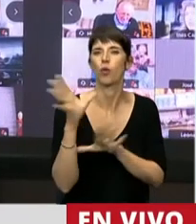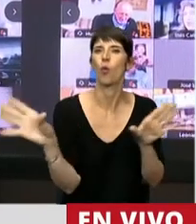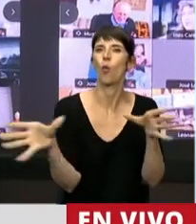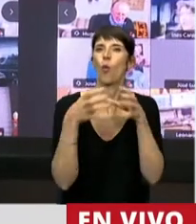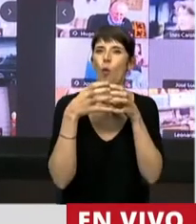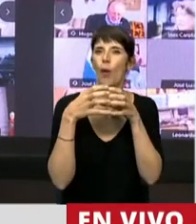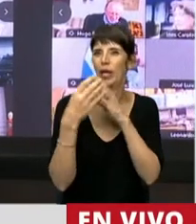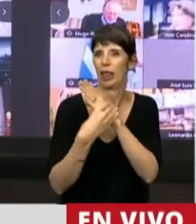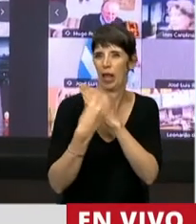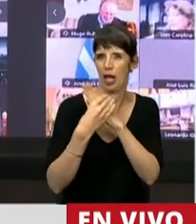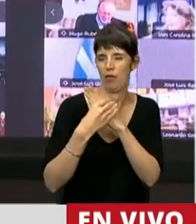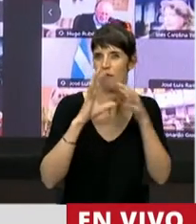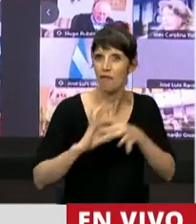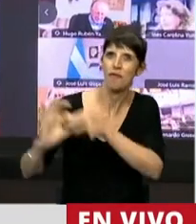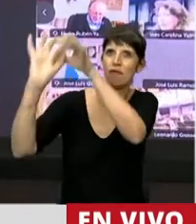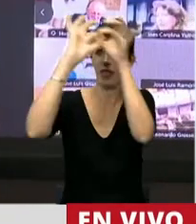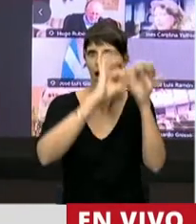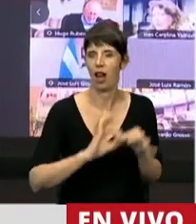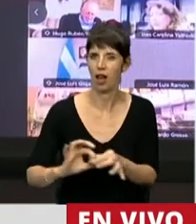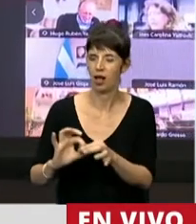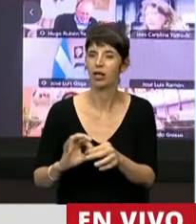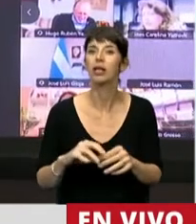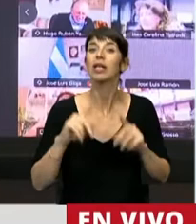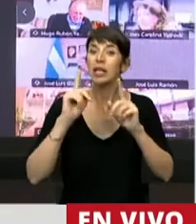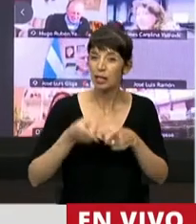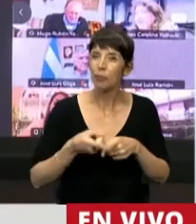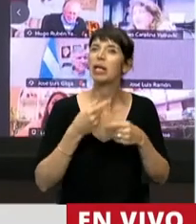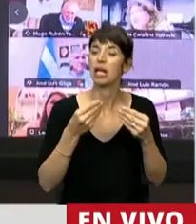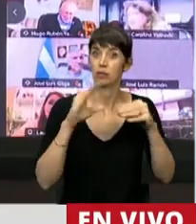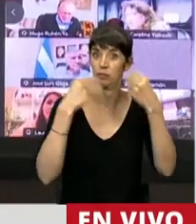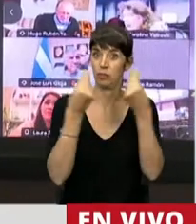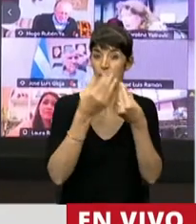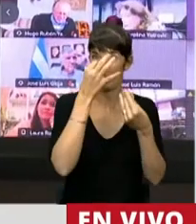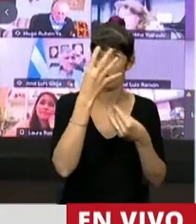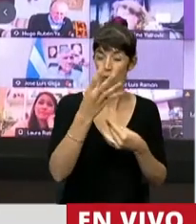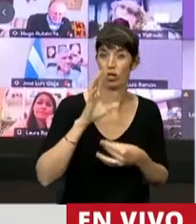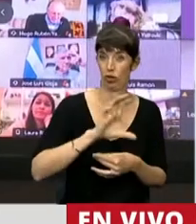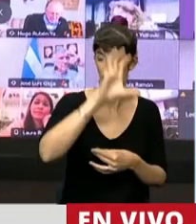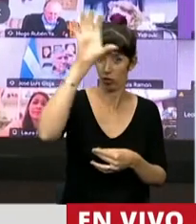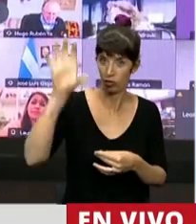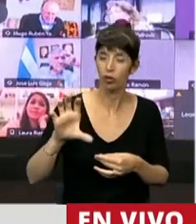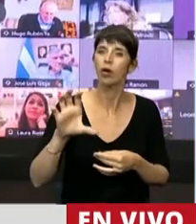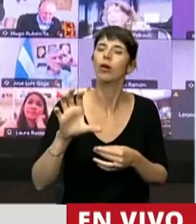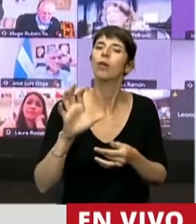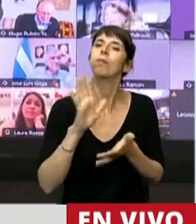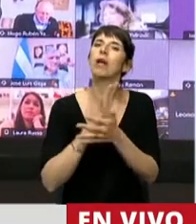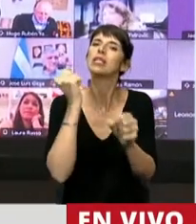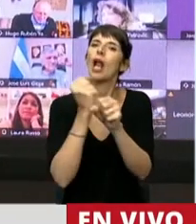Federal y también el que 24 ciudades funcionen como capitales alternas,